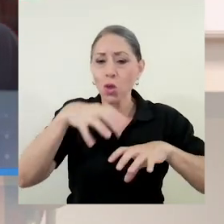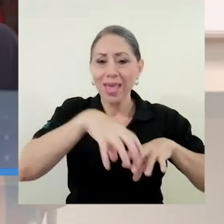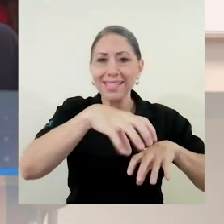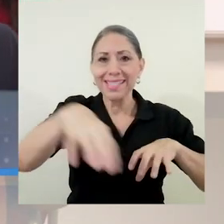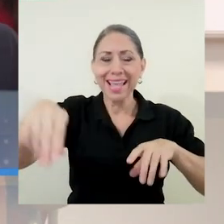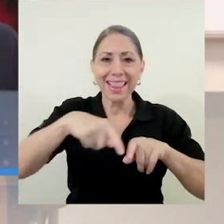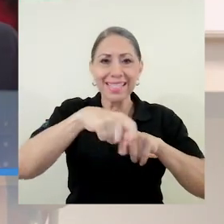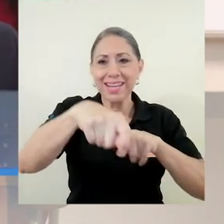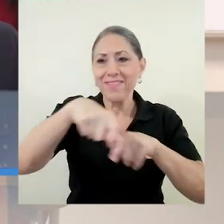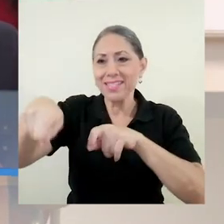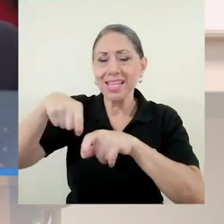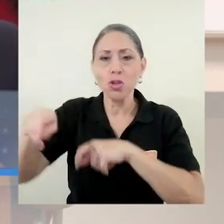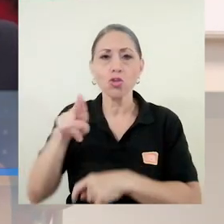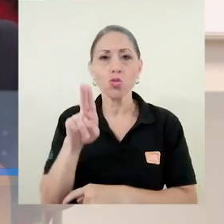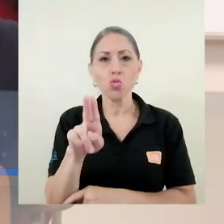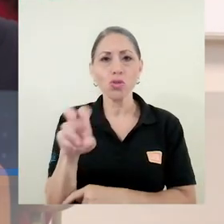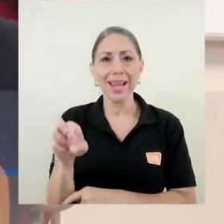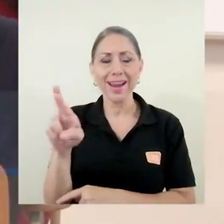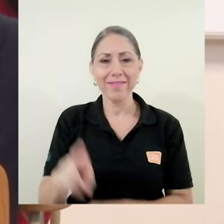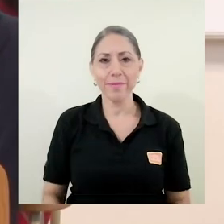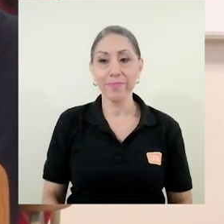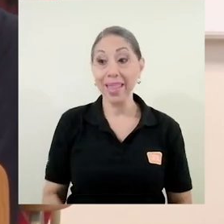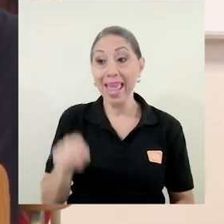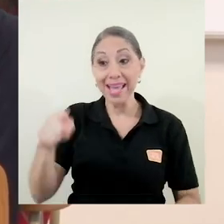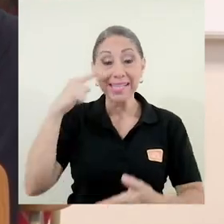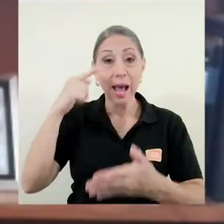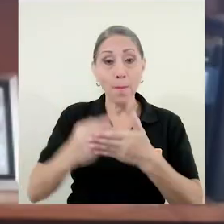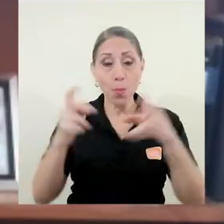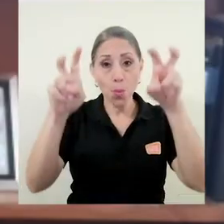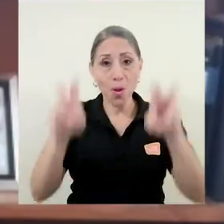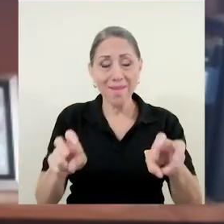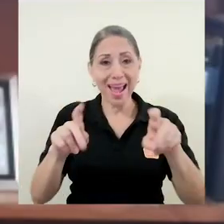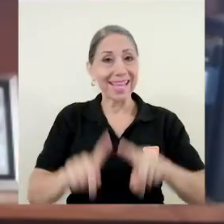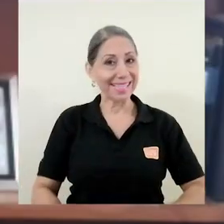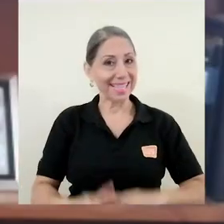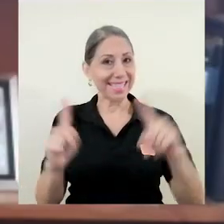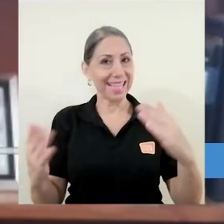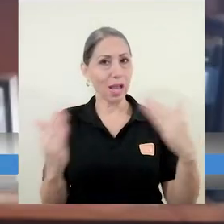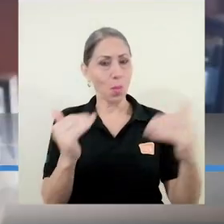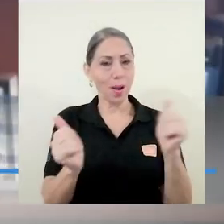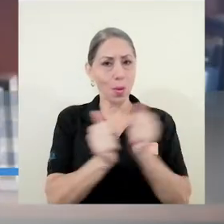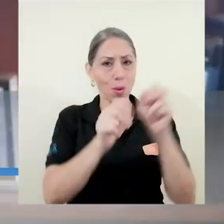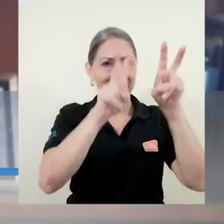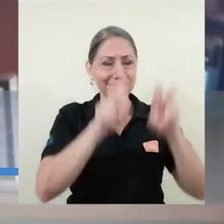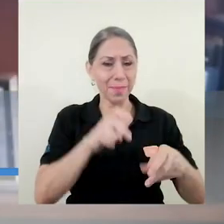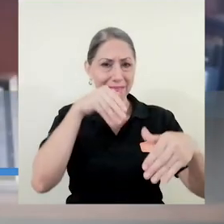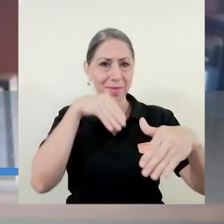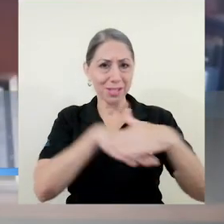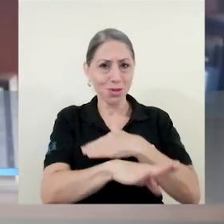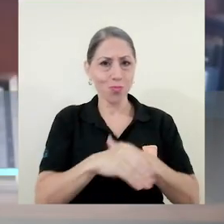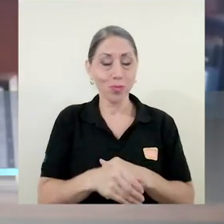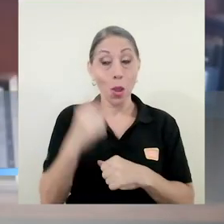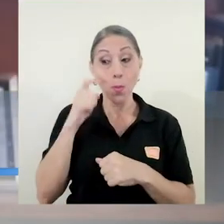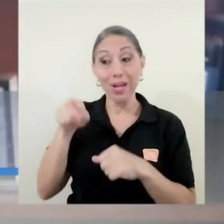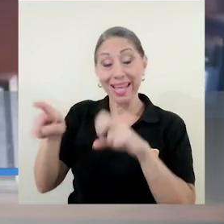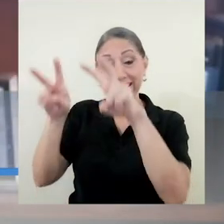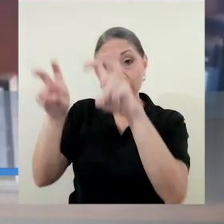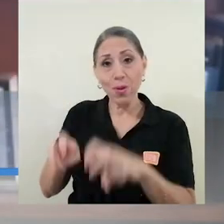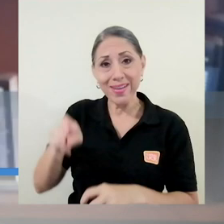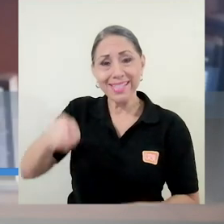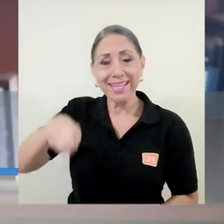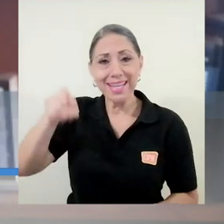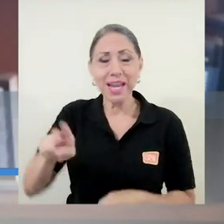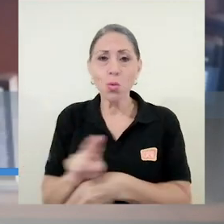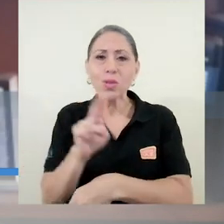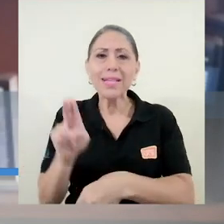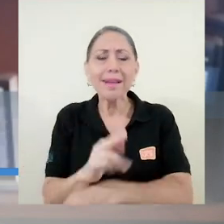todas las sedes y recintos de la UCR. Esta prueba es distinta del examen de admisión debido a que en esta prueba